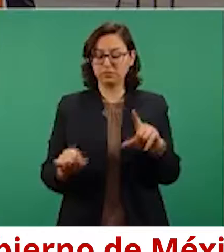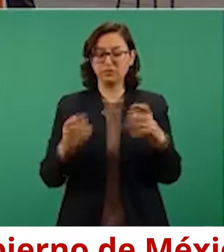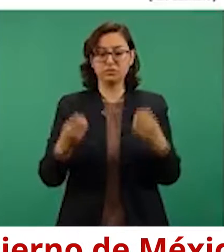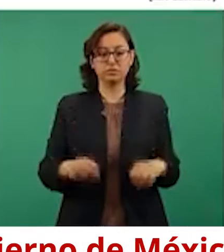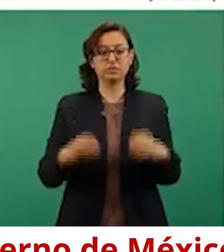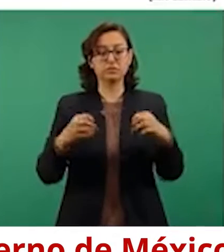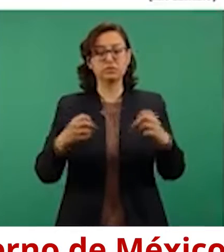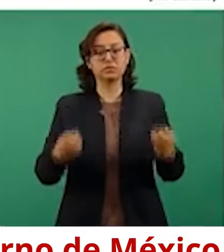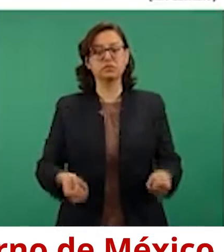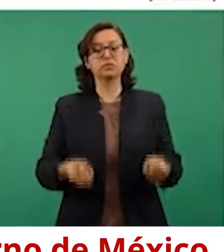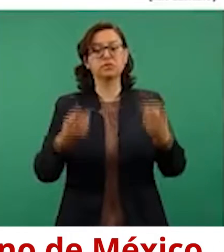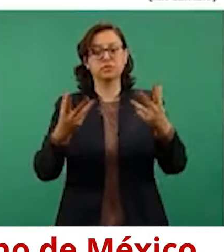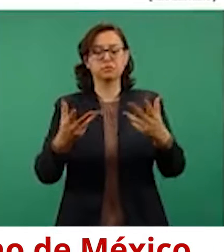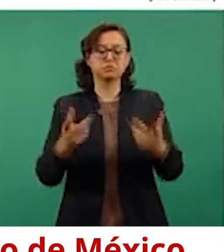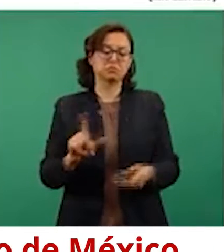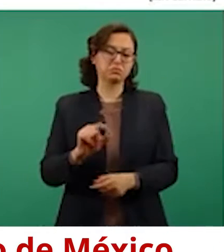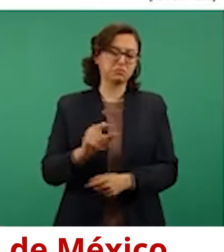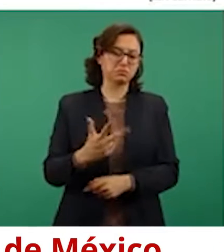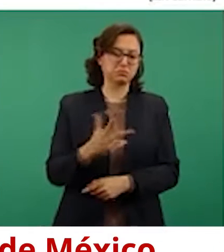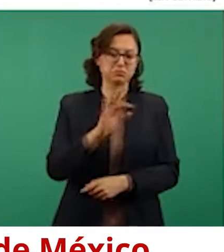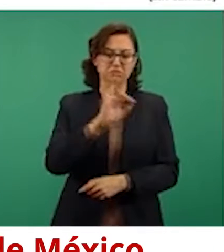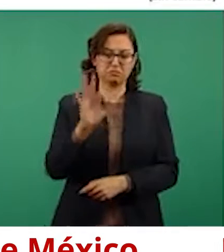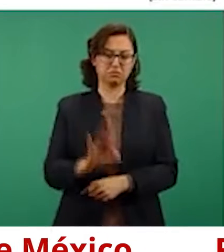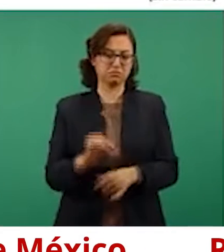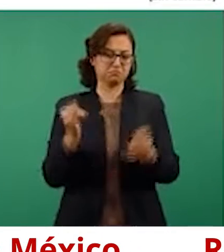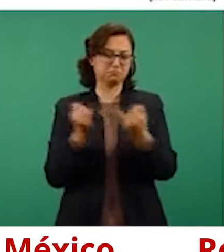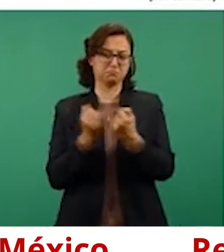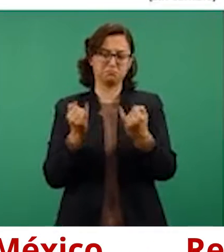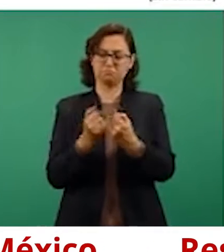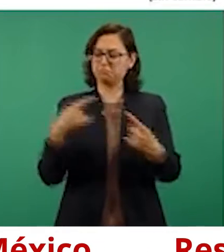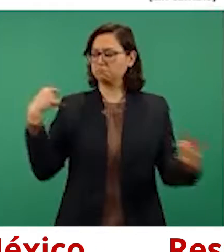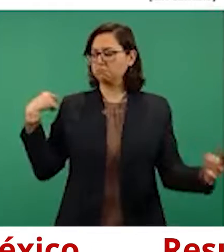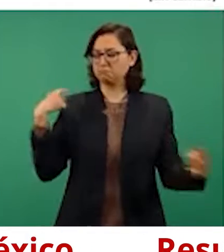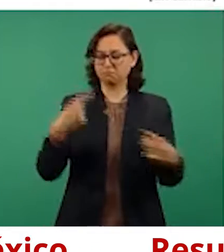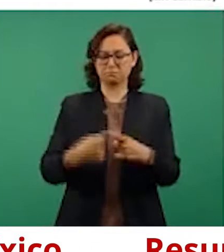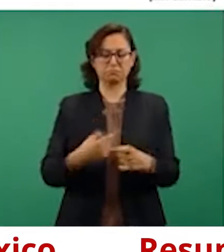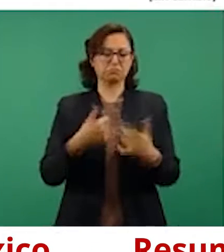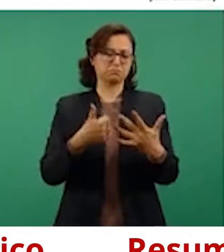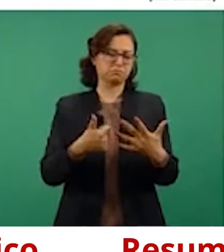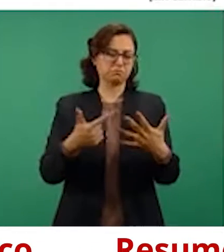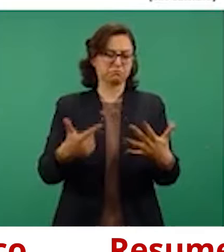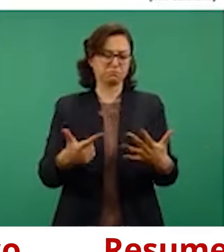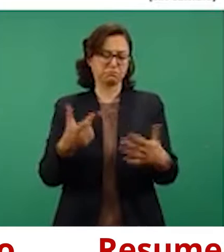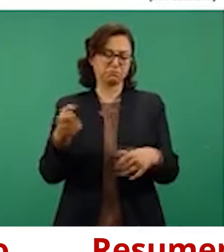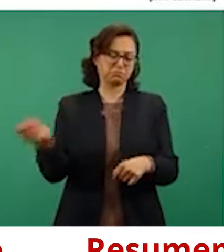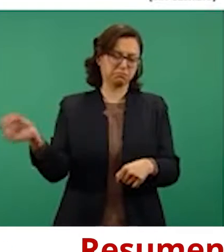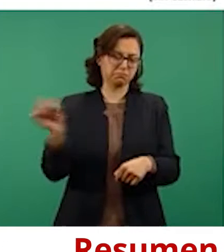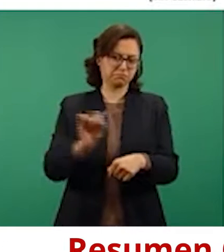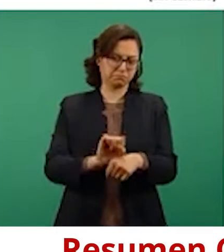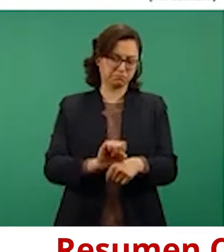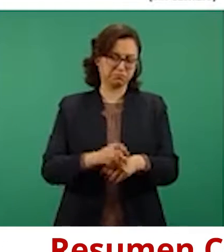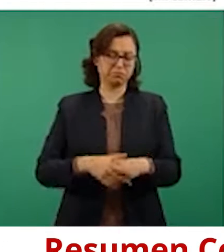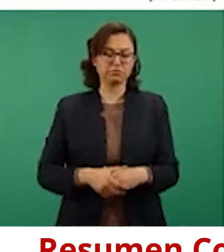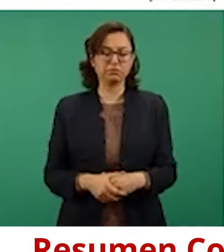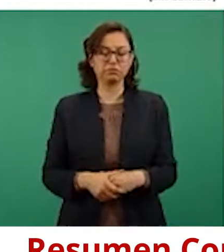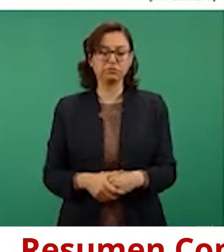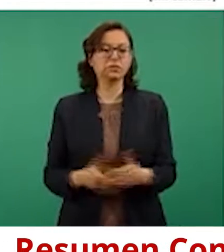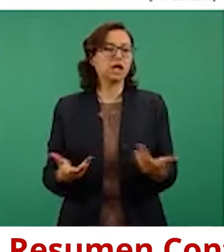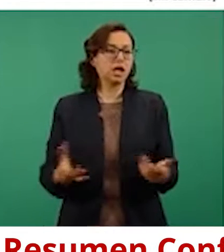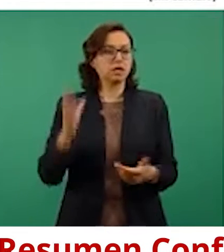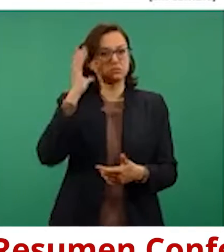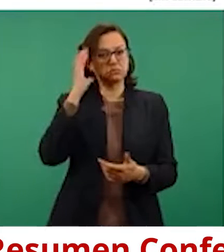desde hace seis, siete semanas, que corresponde a un 28% de la ocupación nacional de camas, tanto